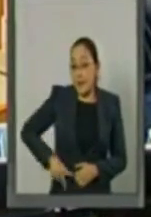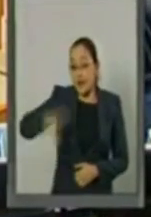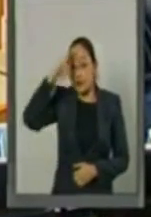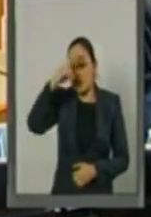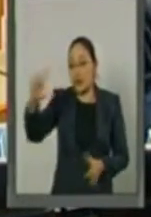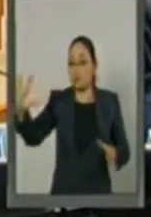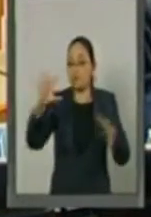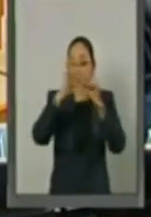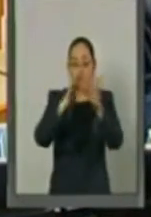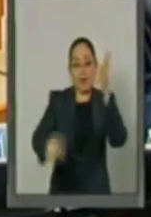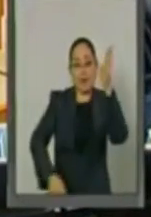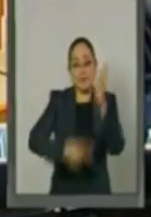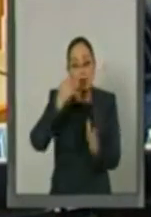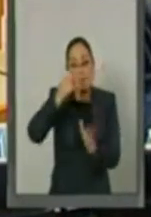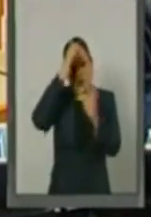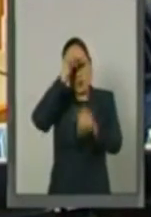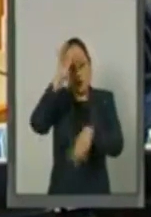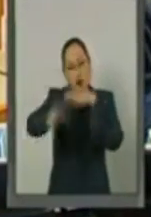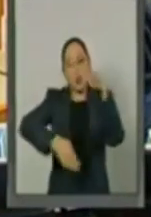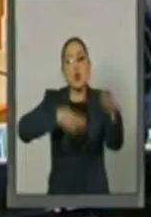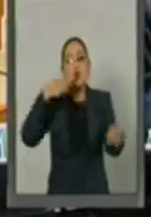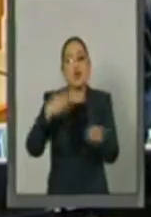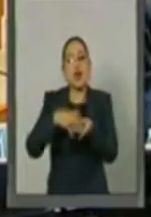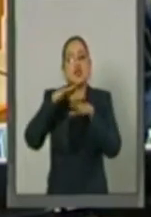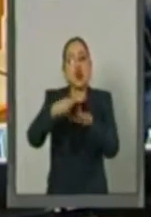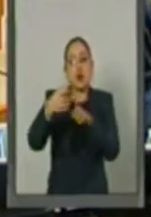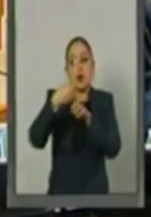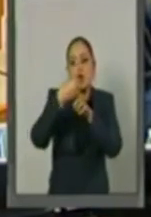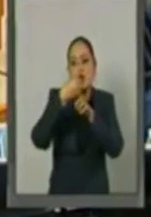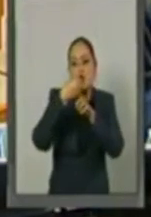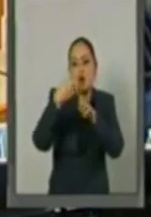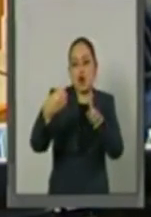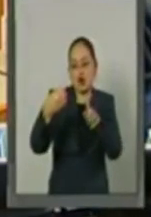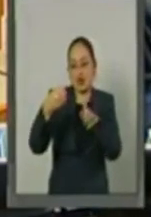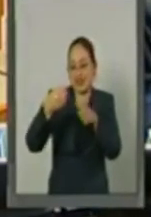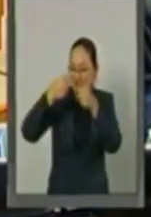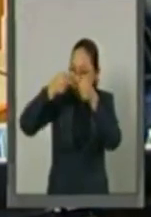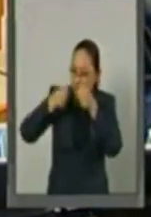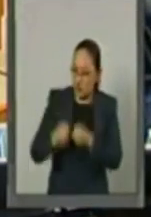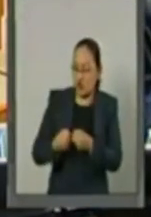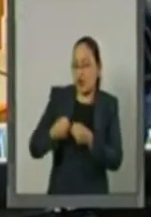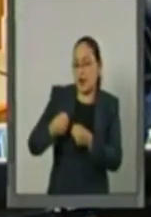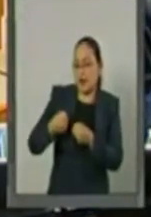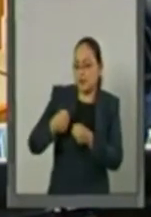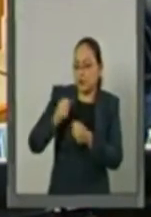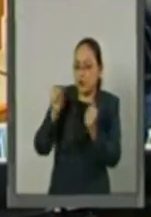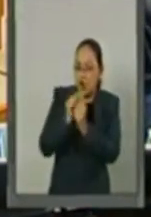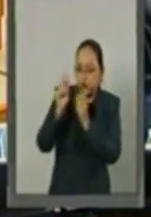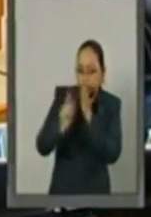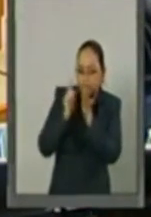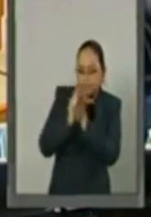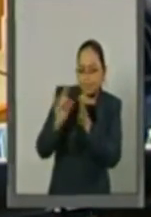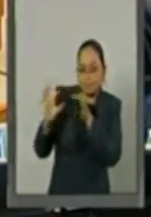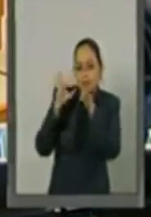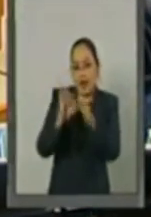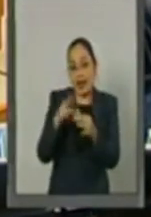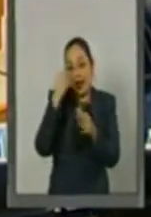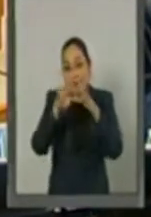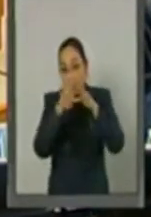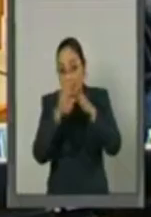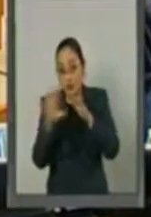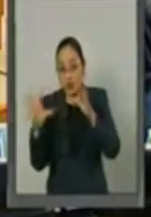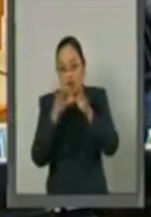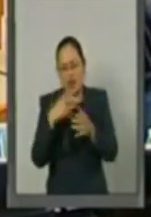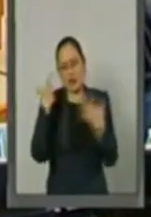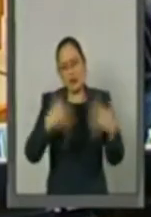Pacto Mundial para la Migración Segura, Ordenada y Regular es un proceso insoslayable en la política